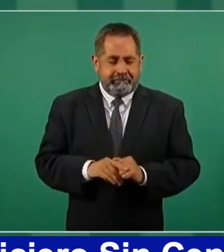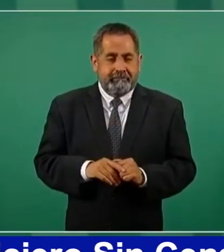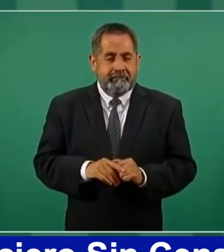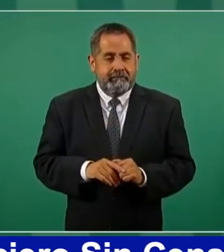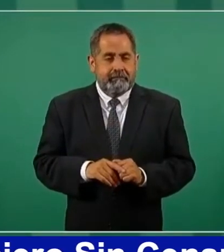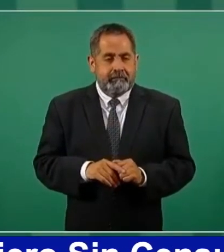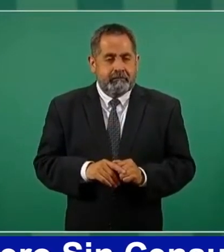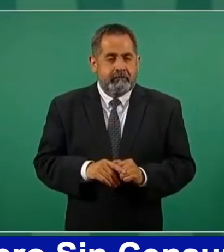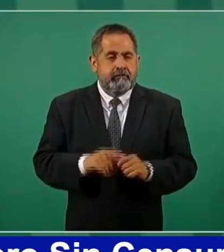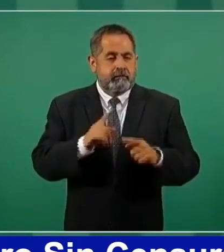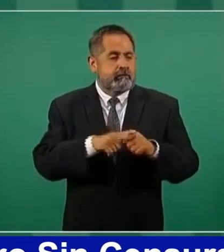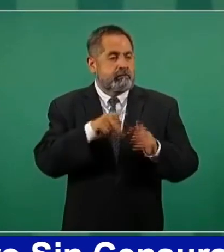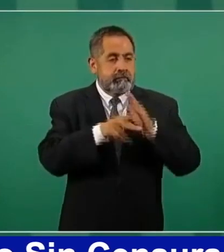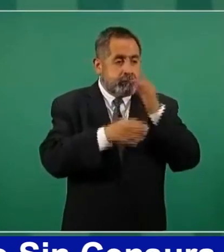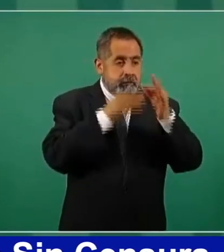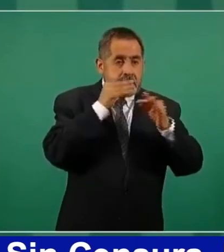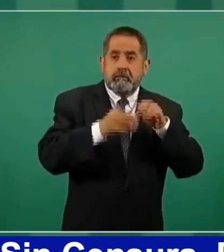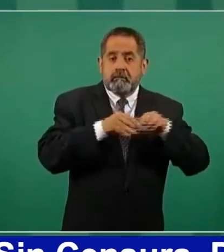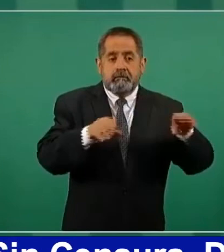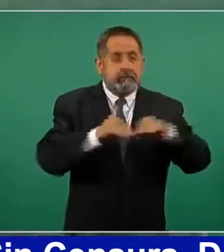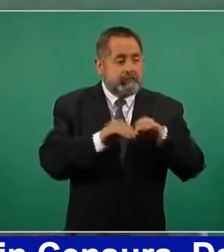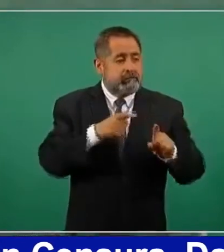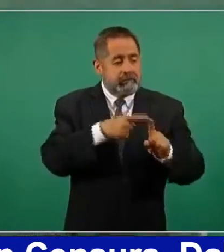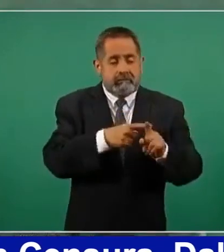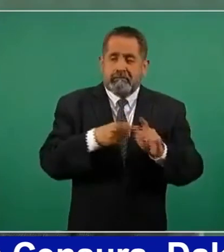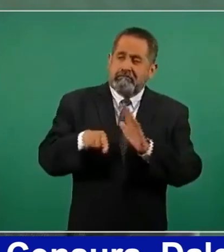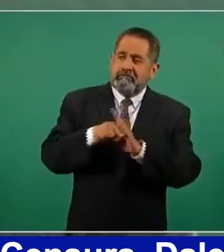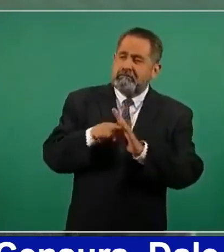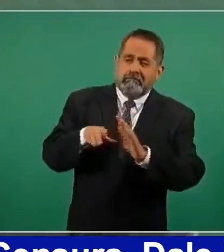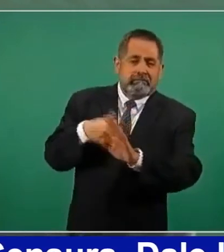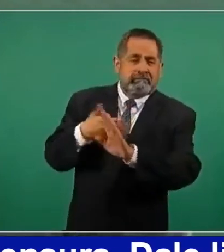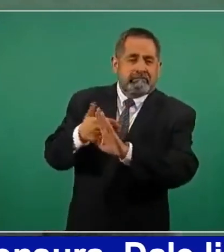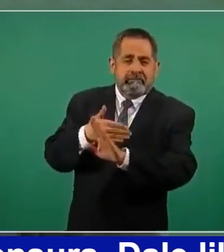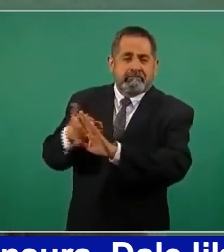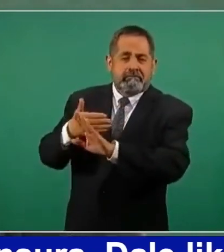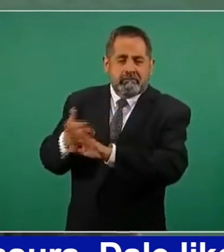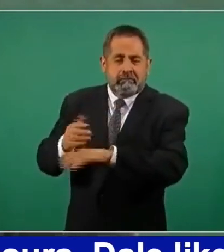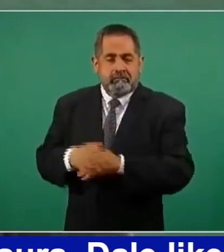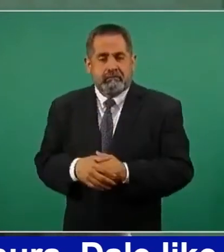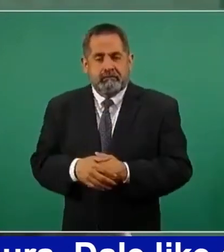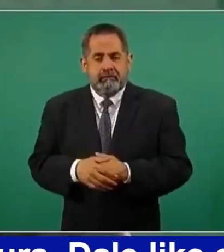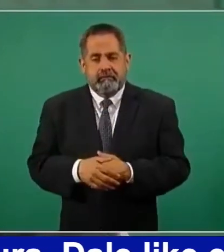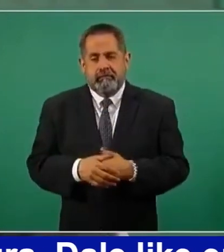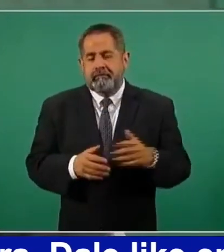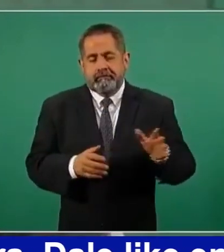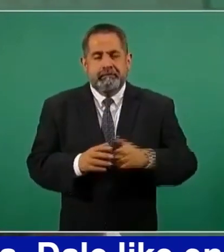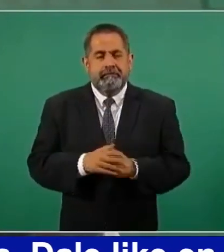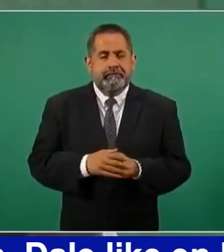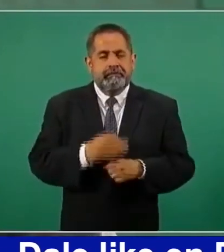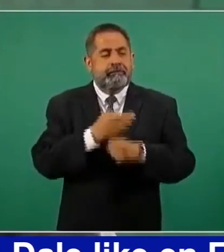Por esa campaña, en contra. Más que no puedo yo, porque entonces sí